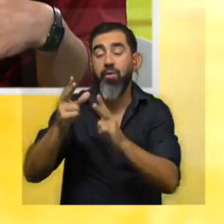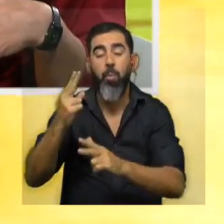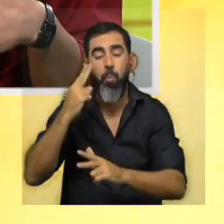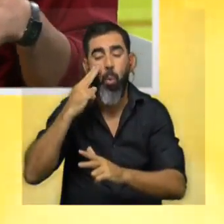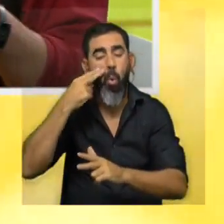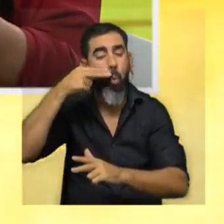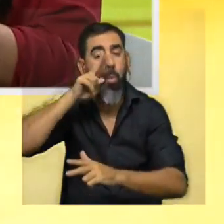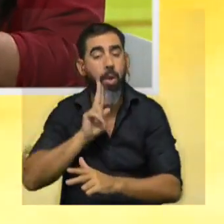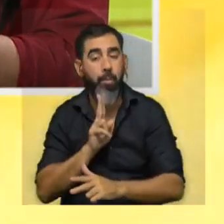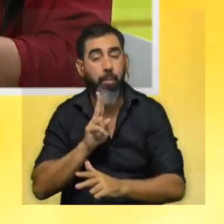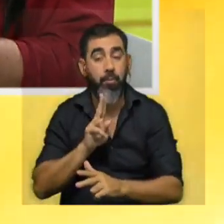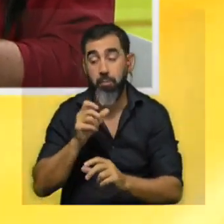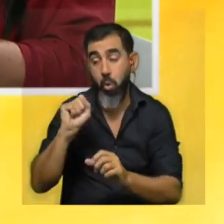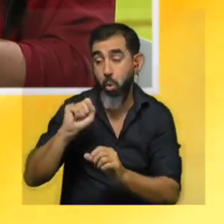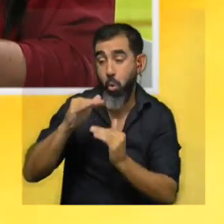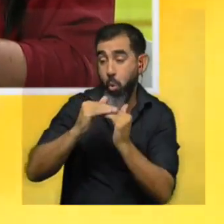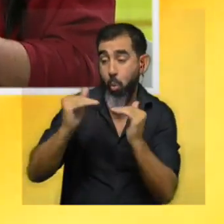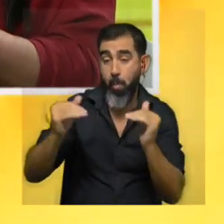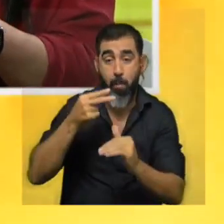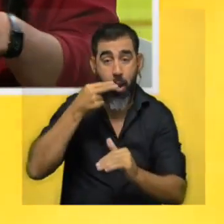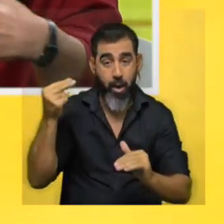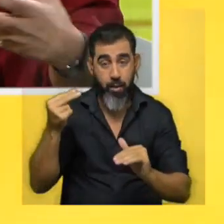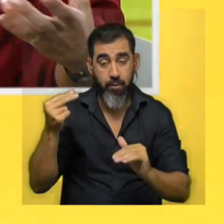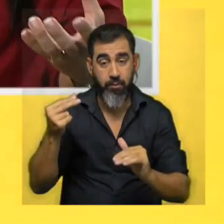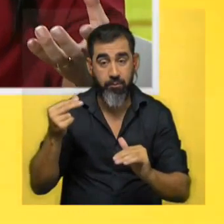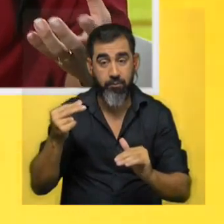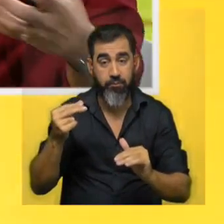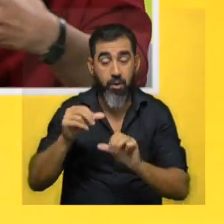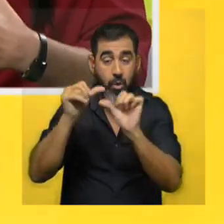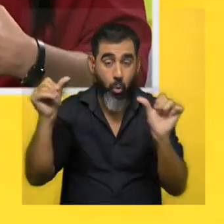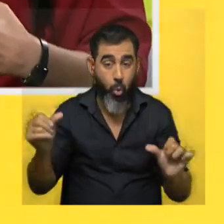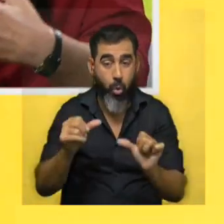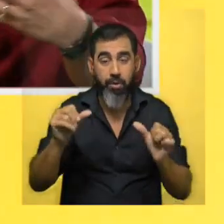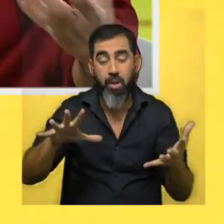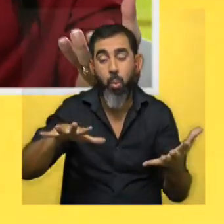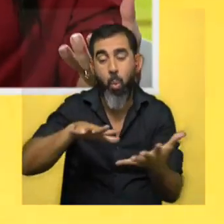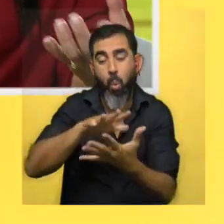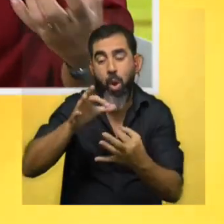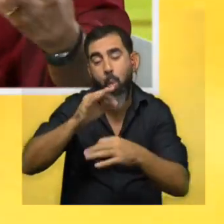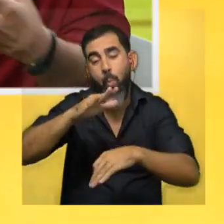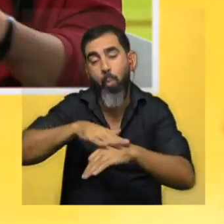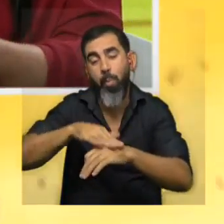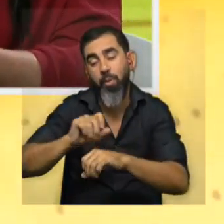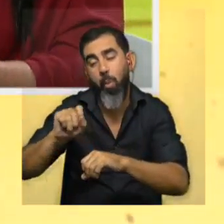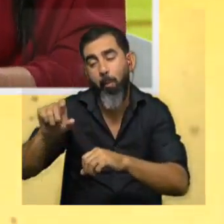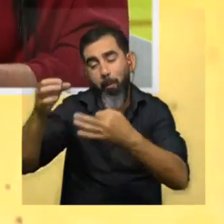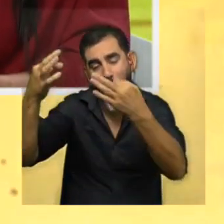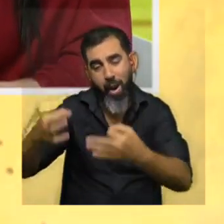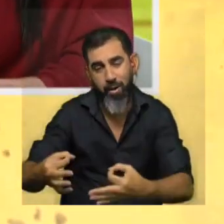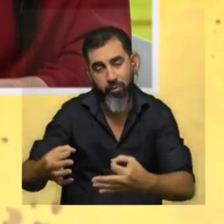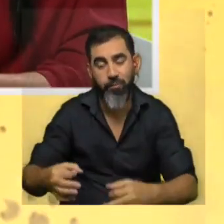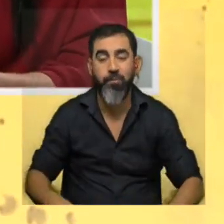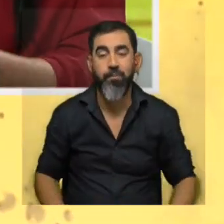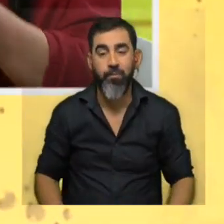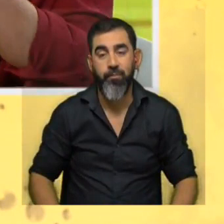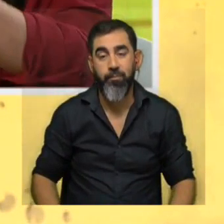comportamiento algo que es un comportamiento normal del gato que lo está desplegando en un lugar o en un momento que no es acorde a la vida del tutor